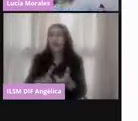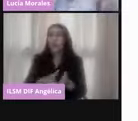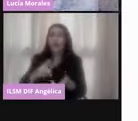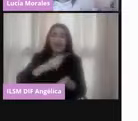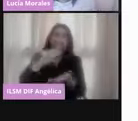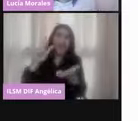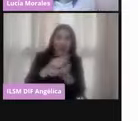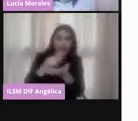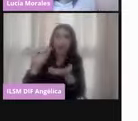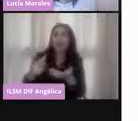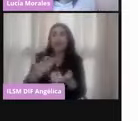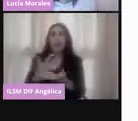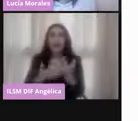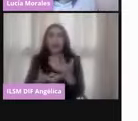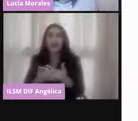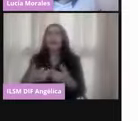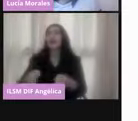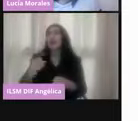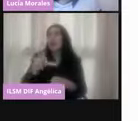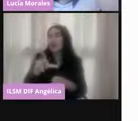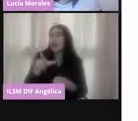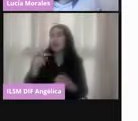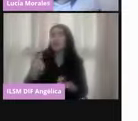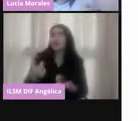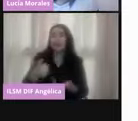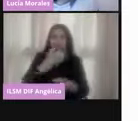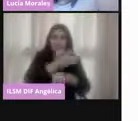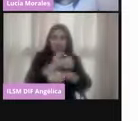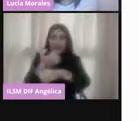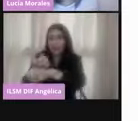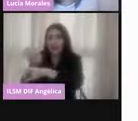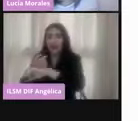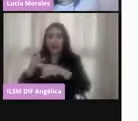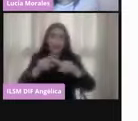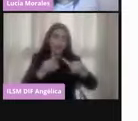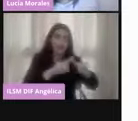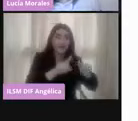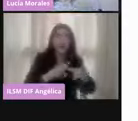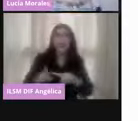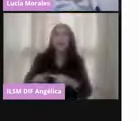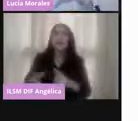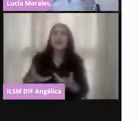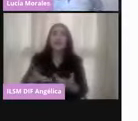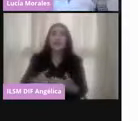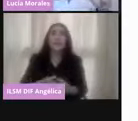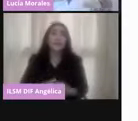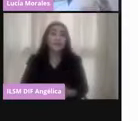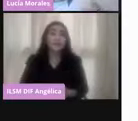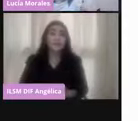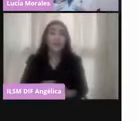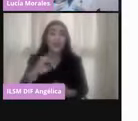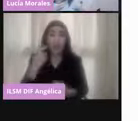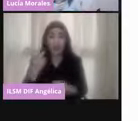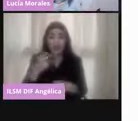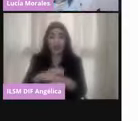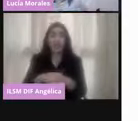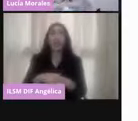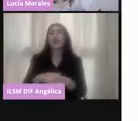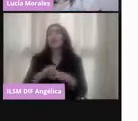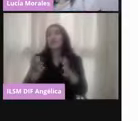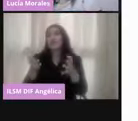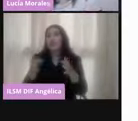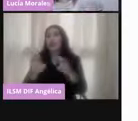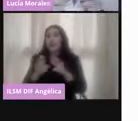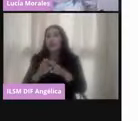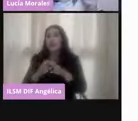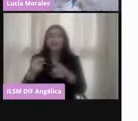y también de los estados, de las entidades federativas. Este conjunto de actos se